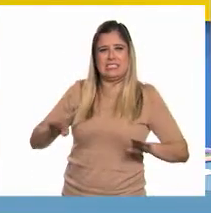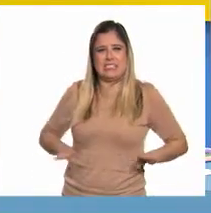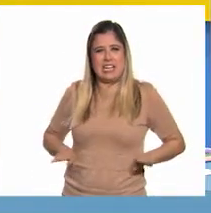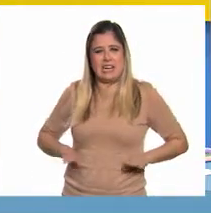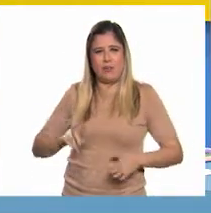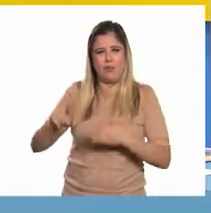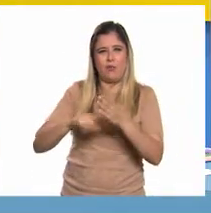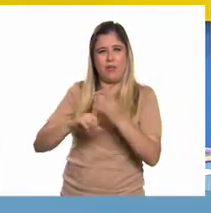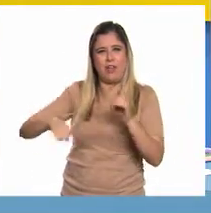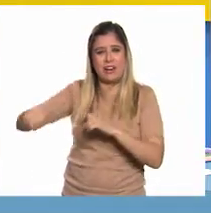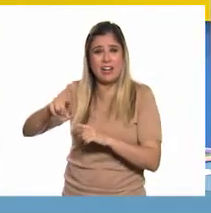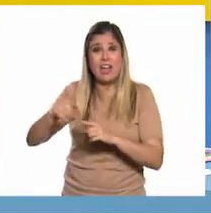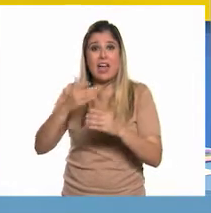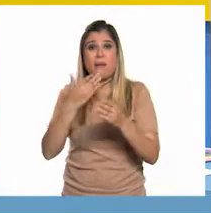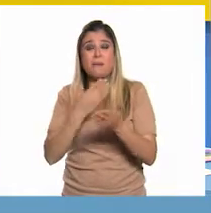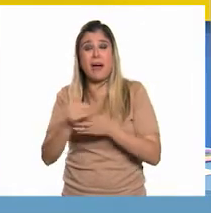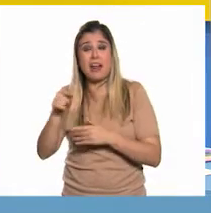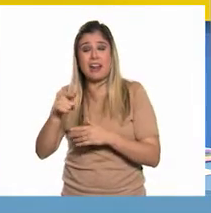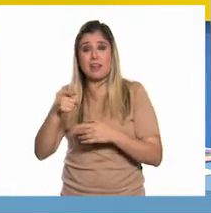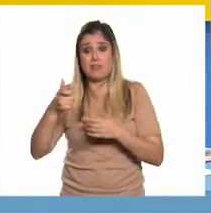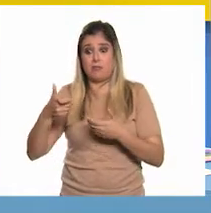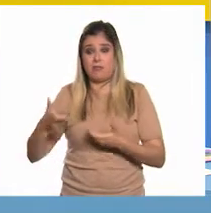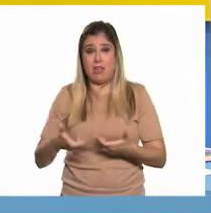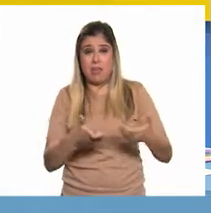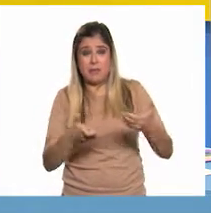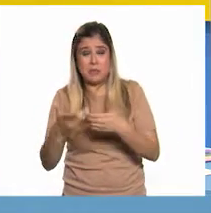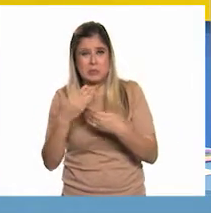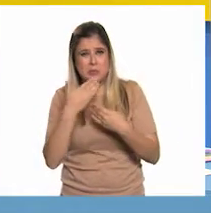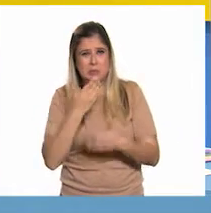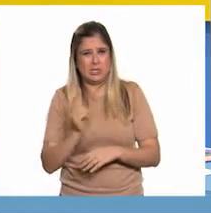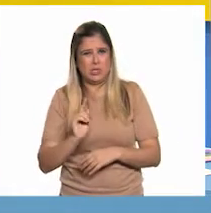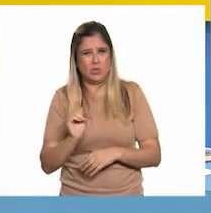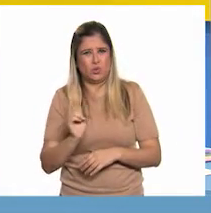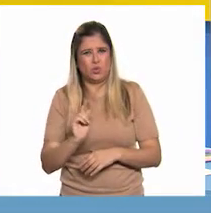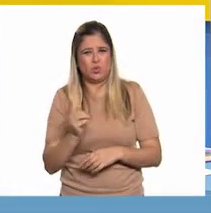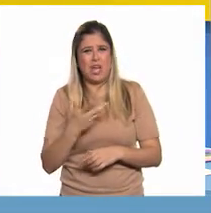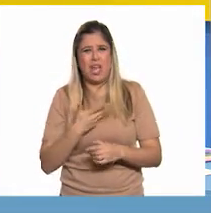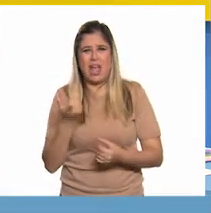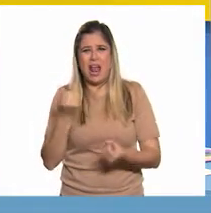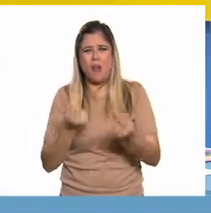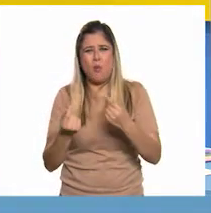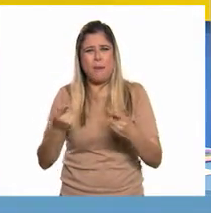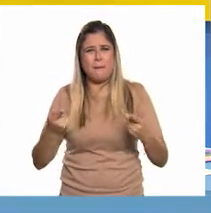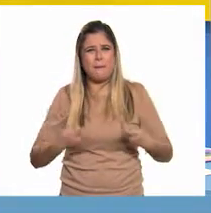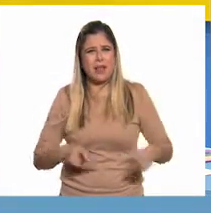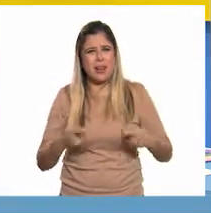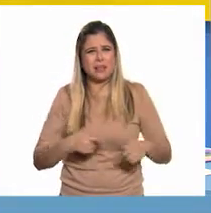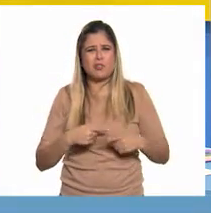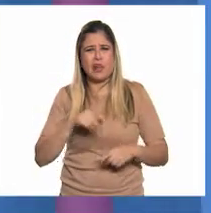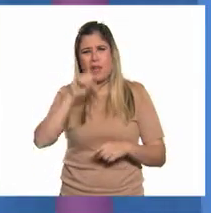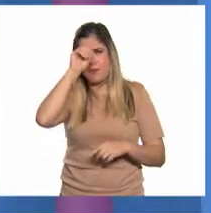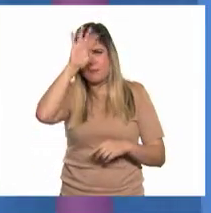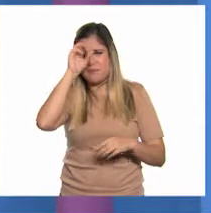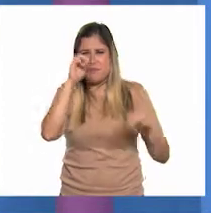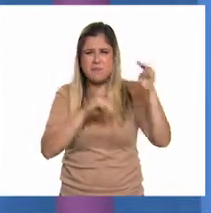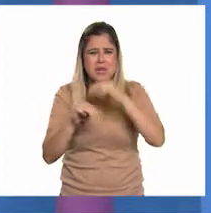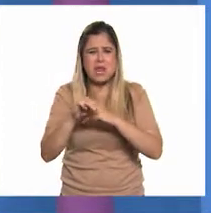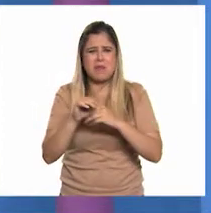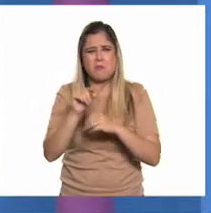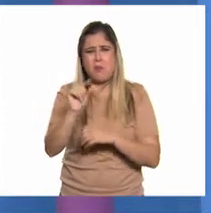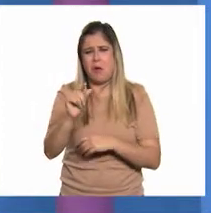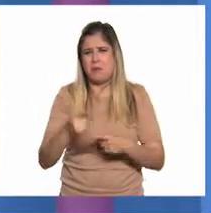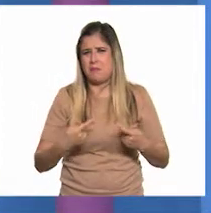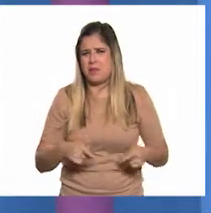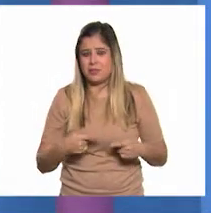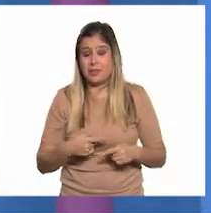dicho lugar. Además, los caminos no son buenos. Y me han comentado que ya muy pocas personas se dedican a la mina. Te felicito.